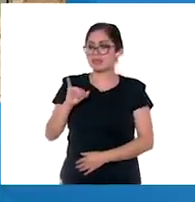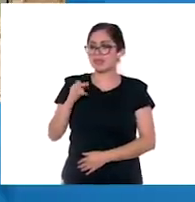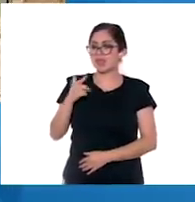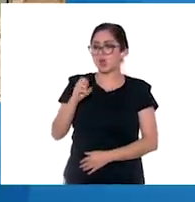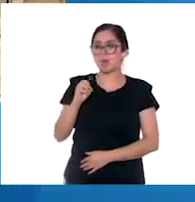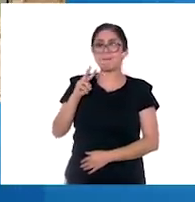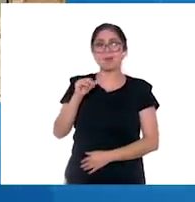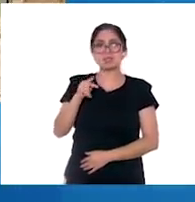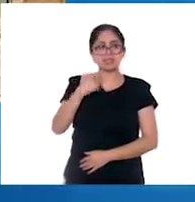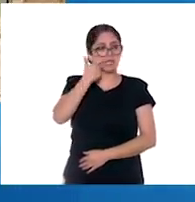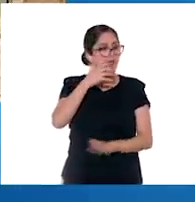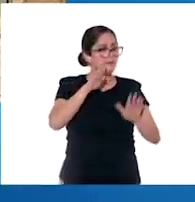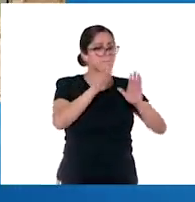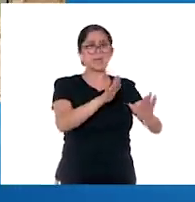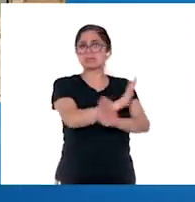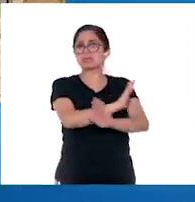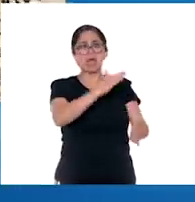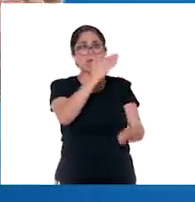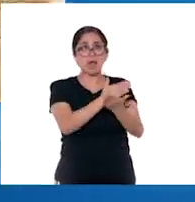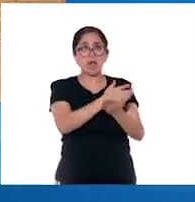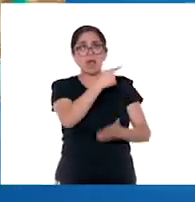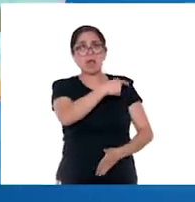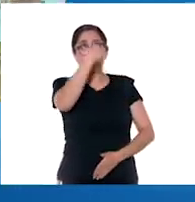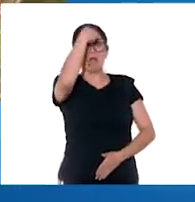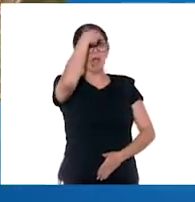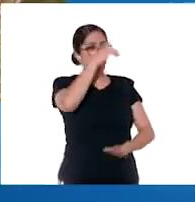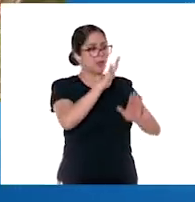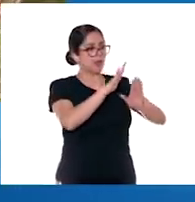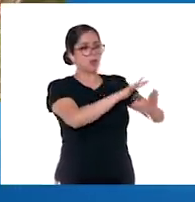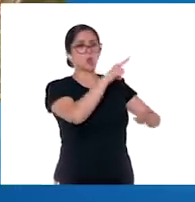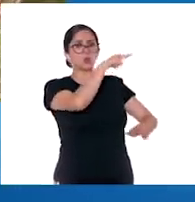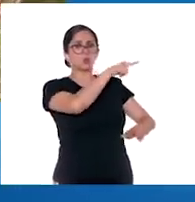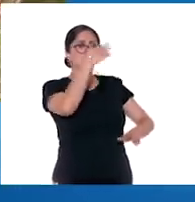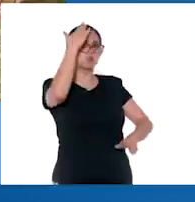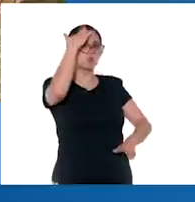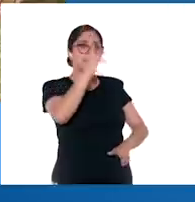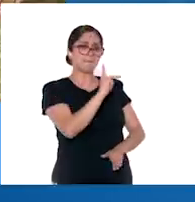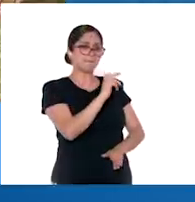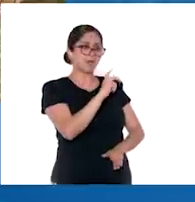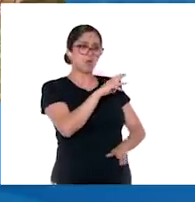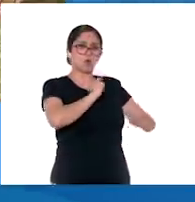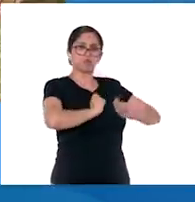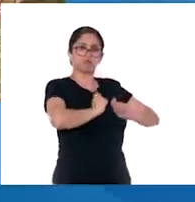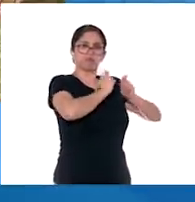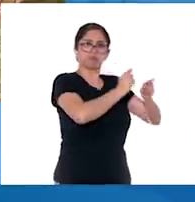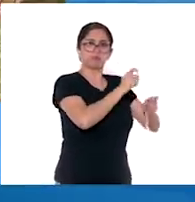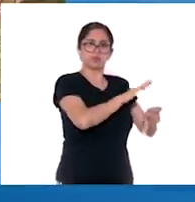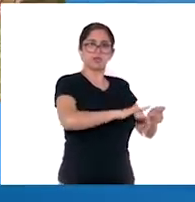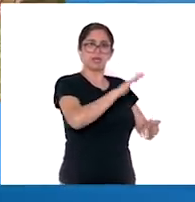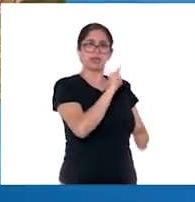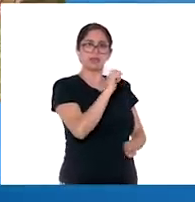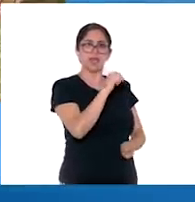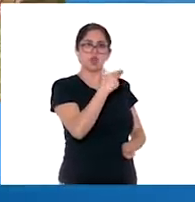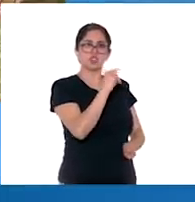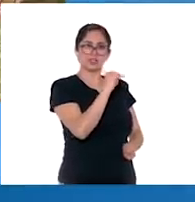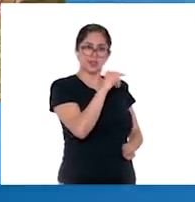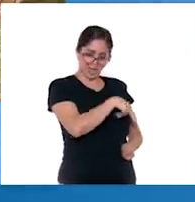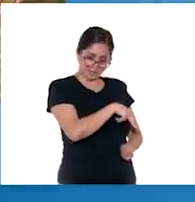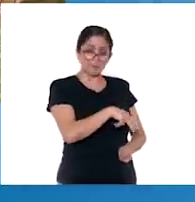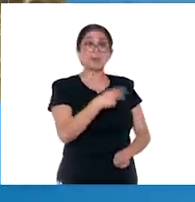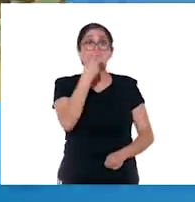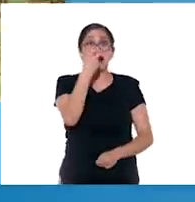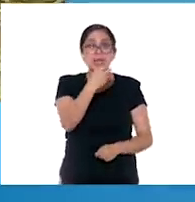buscaba detenerlo, por lo que partió hacia la costa dejando a Pedro de Alvarado al frente de su ejército en Tenochtitlán. En ese momento